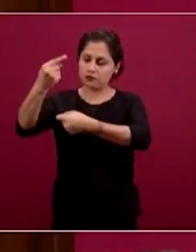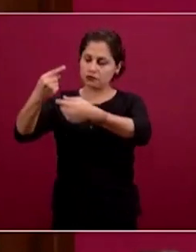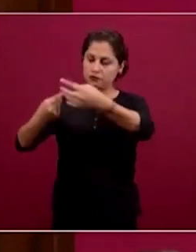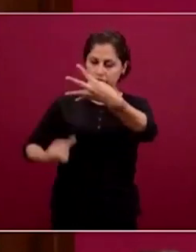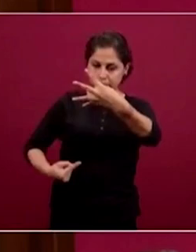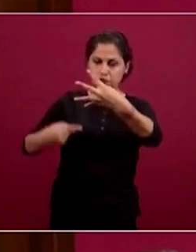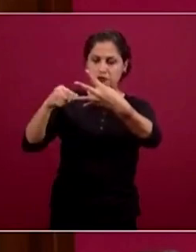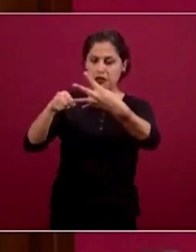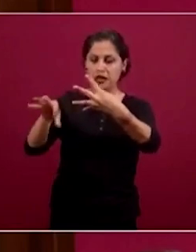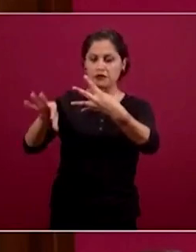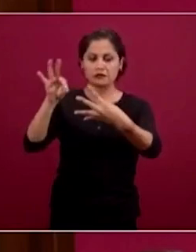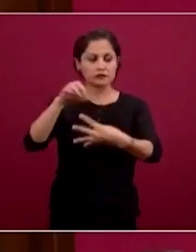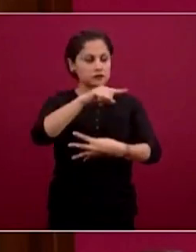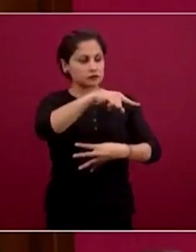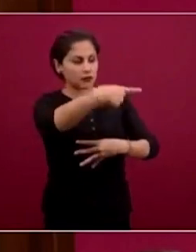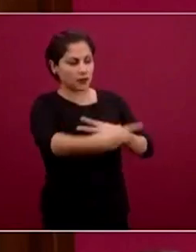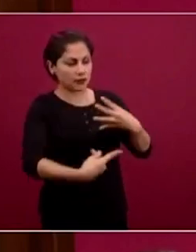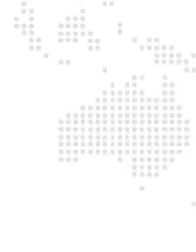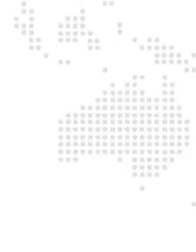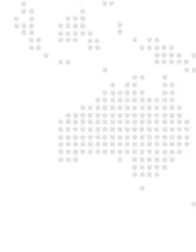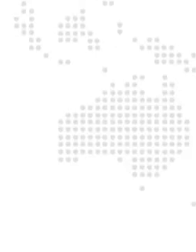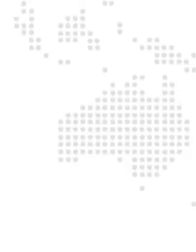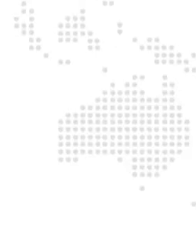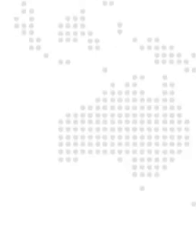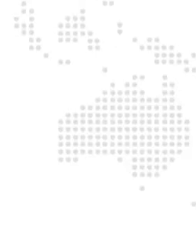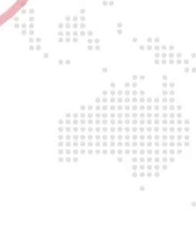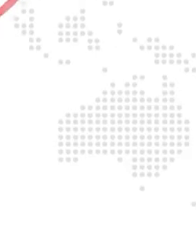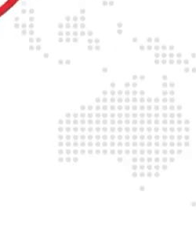disponibilidad 24 horas, 7 días a la semana.